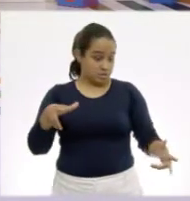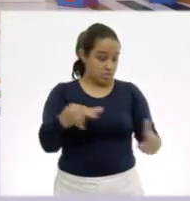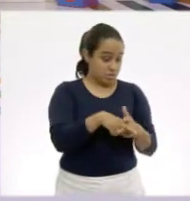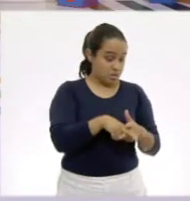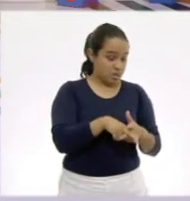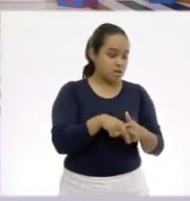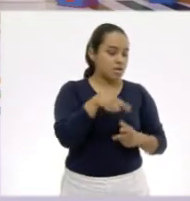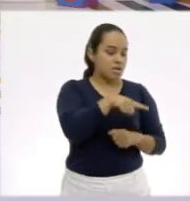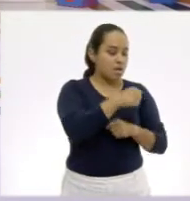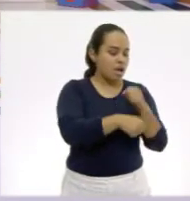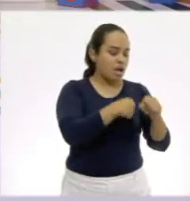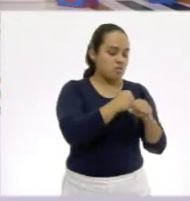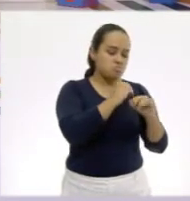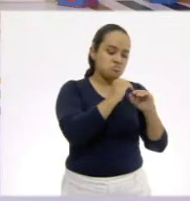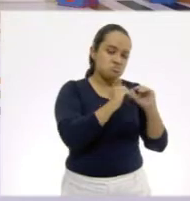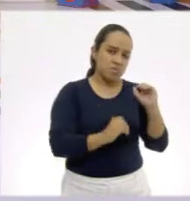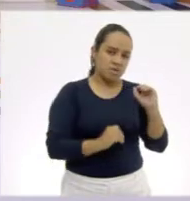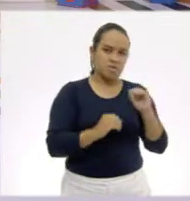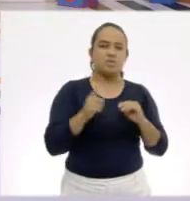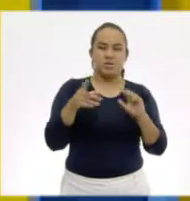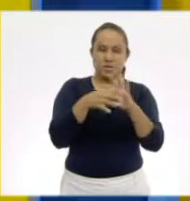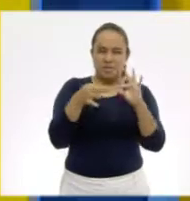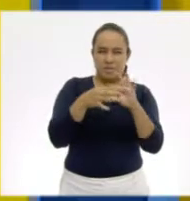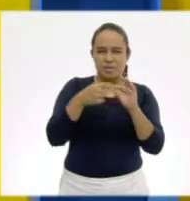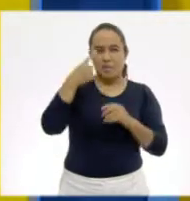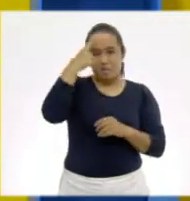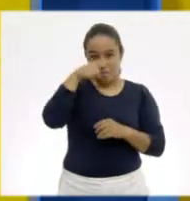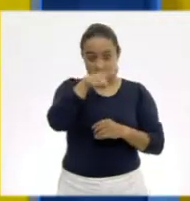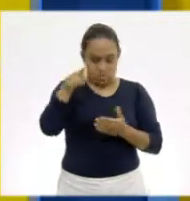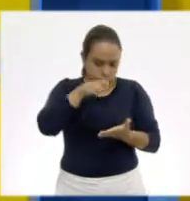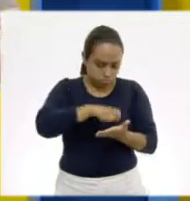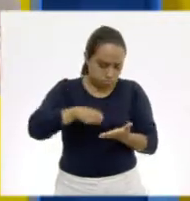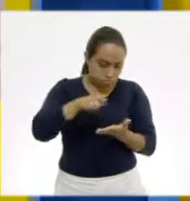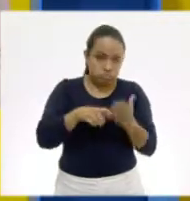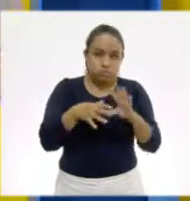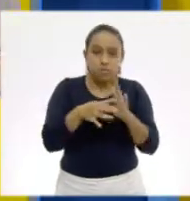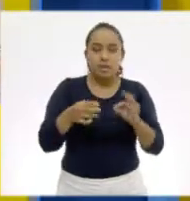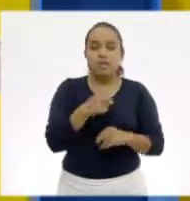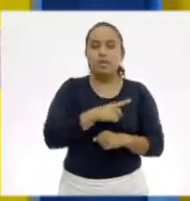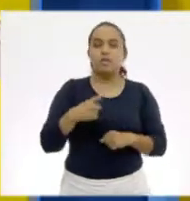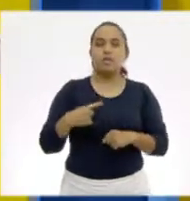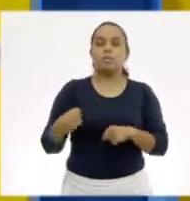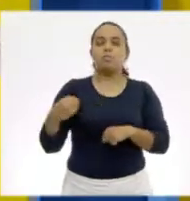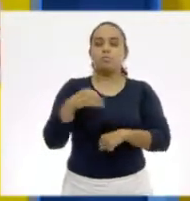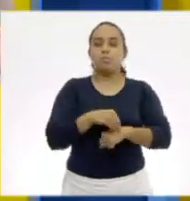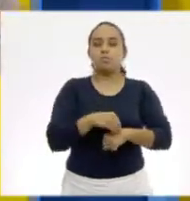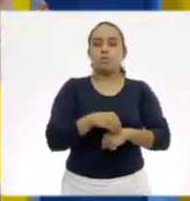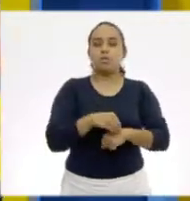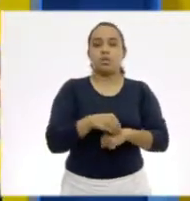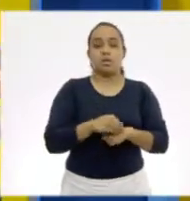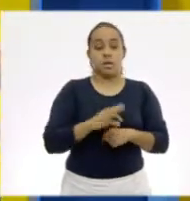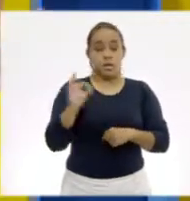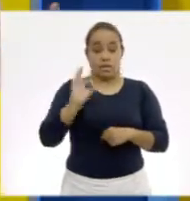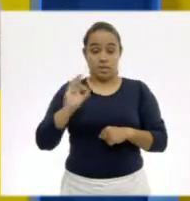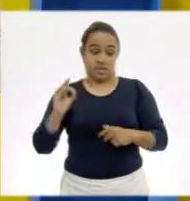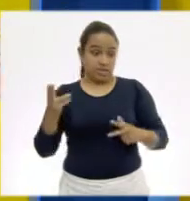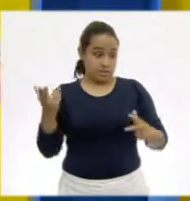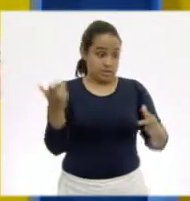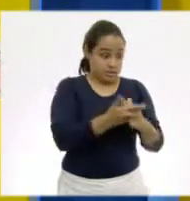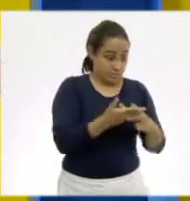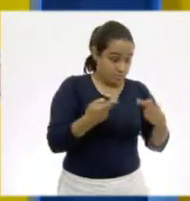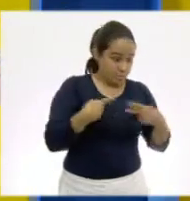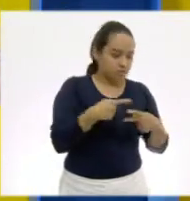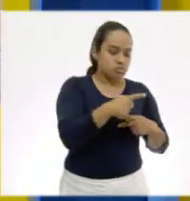podían vivir menos años. Entonces, en la explicación que las niñas y los niños van a poner, deberán colocar que si son casadas, viven